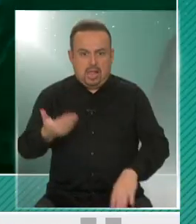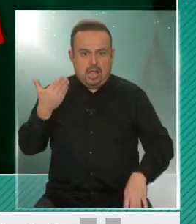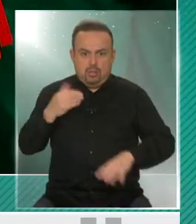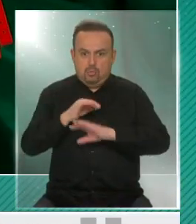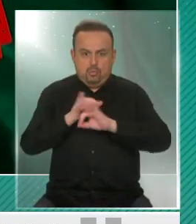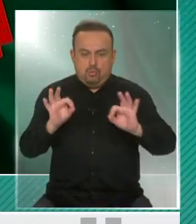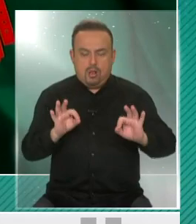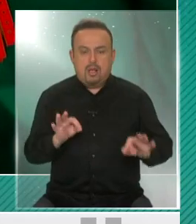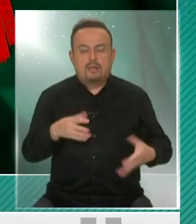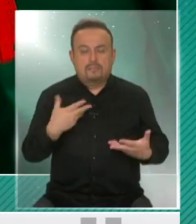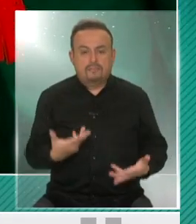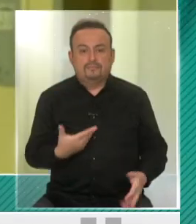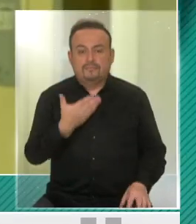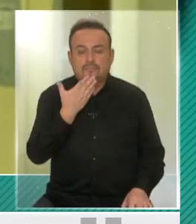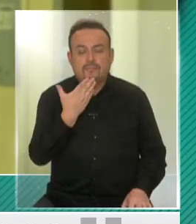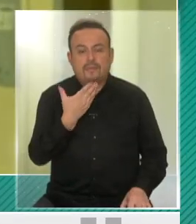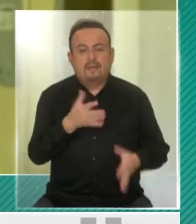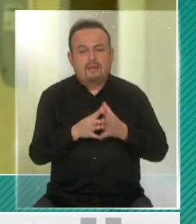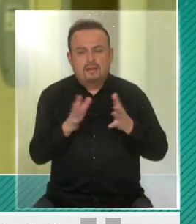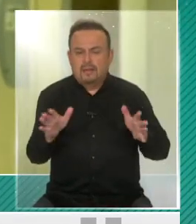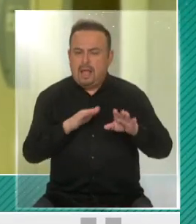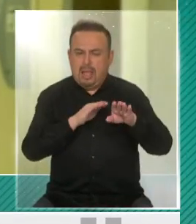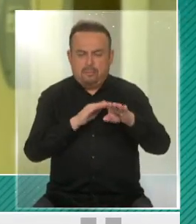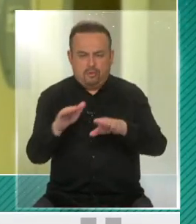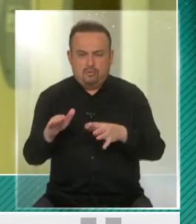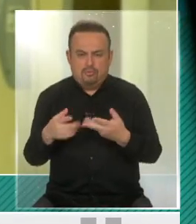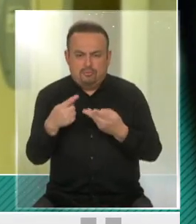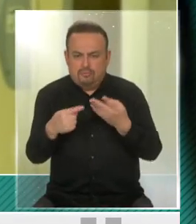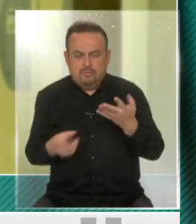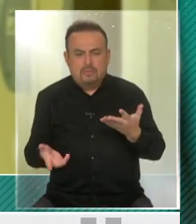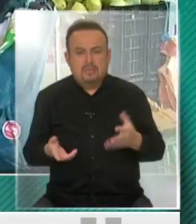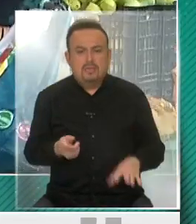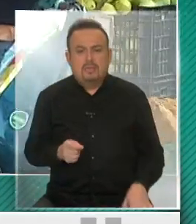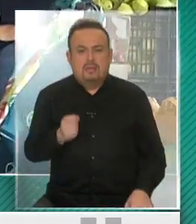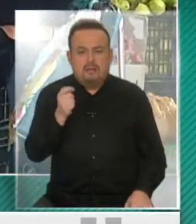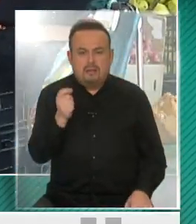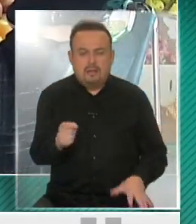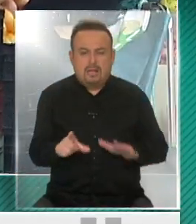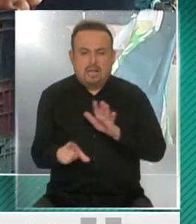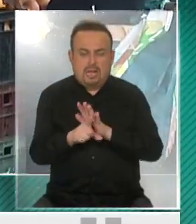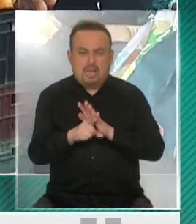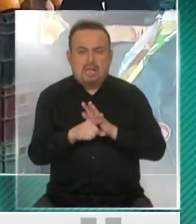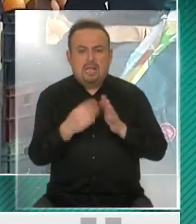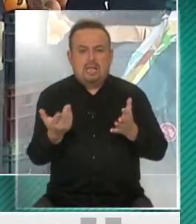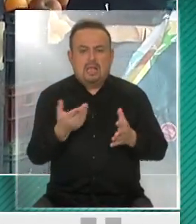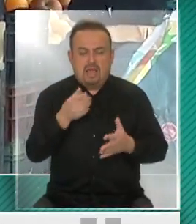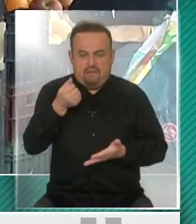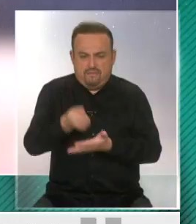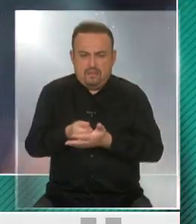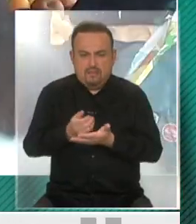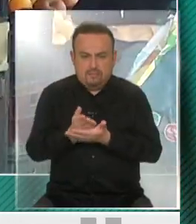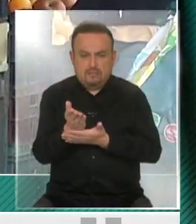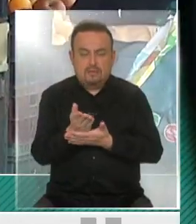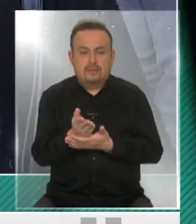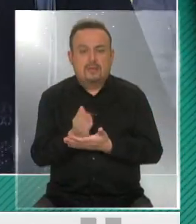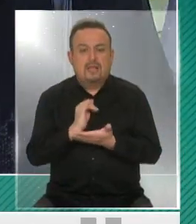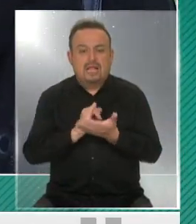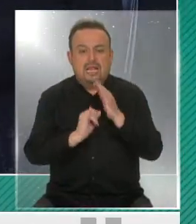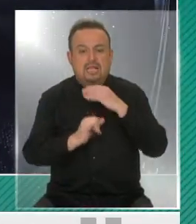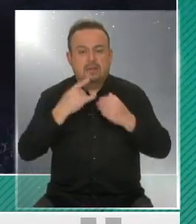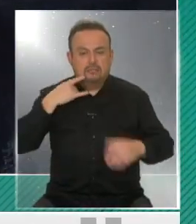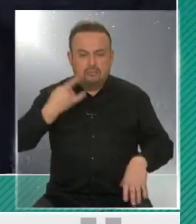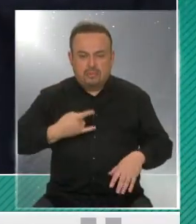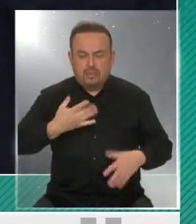menos mucho tiempo, sino también para llegar con todos los apoyos posibles. Se está pagando hoy día la Ley de Protección del Empleo, a fin de mes comienza el ingreso familiar de